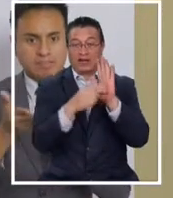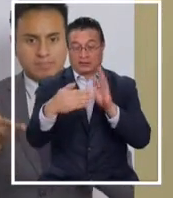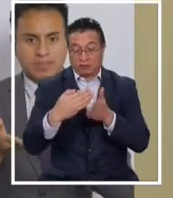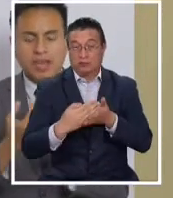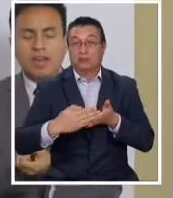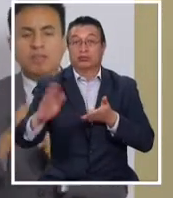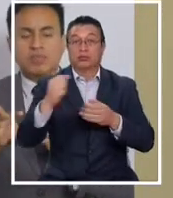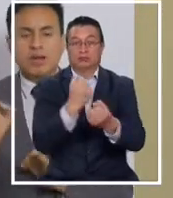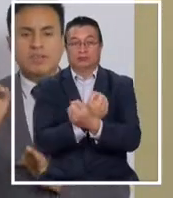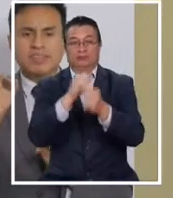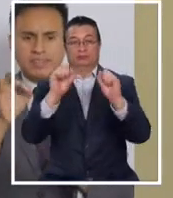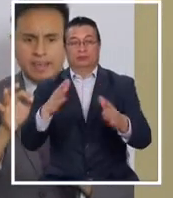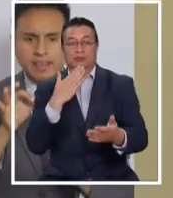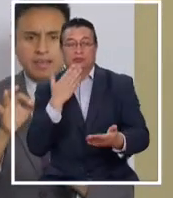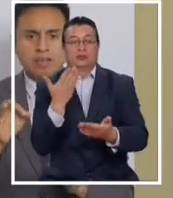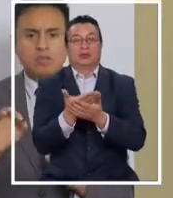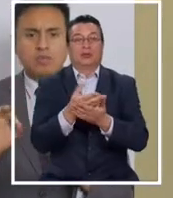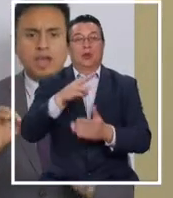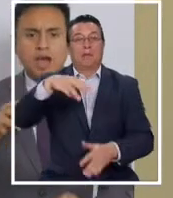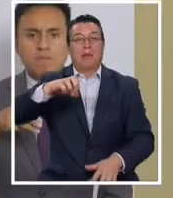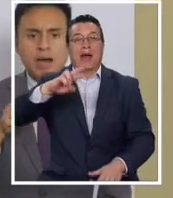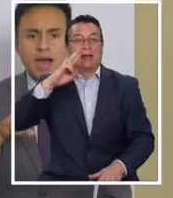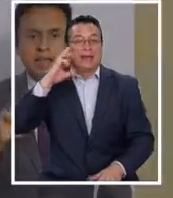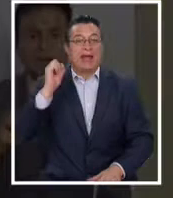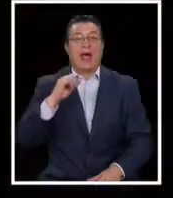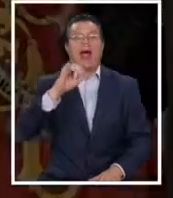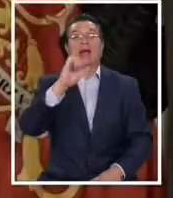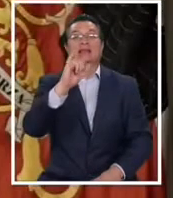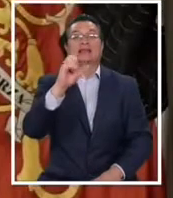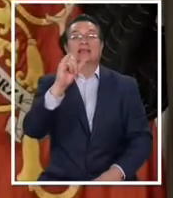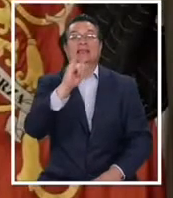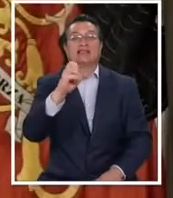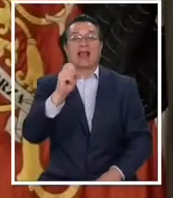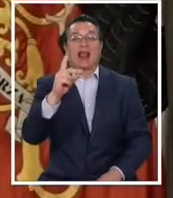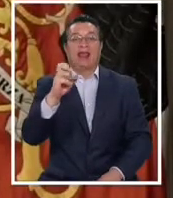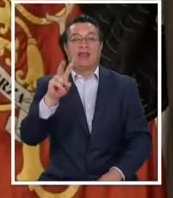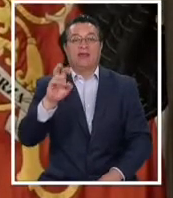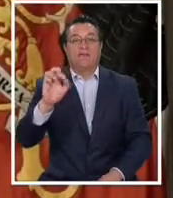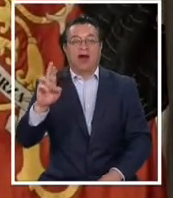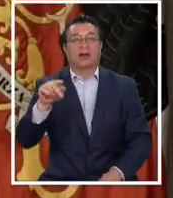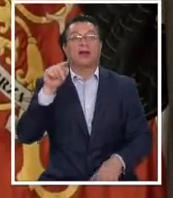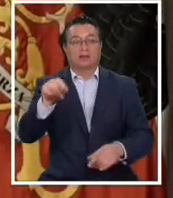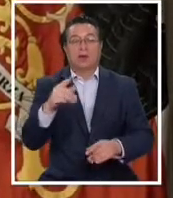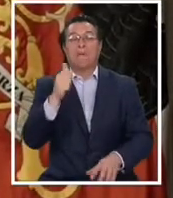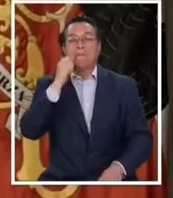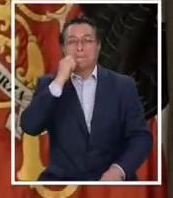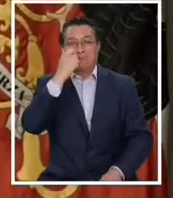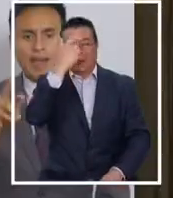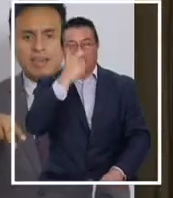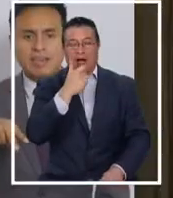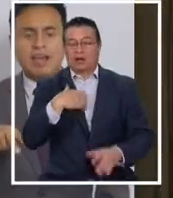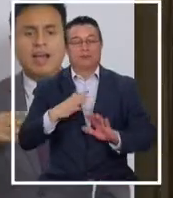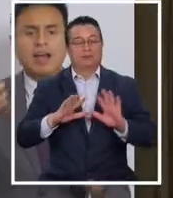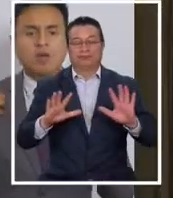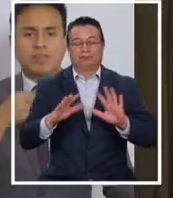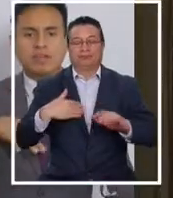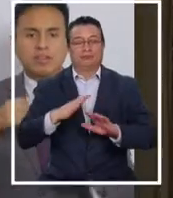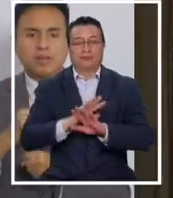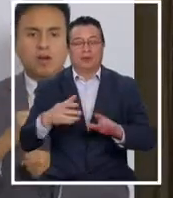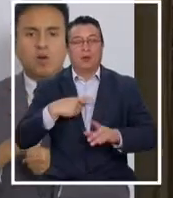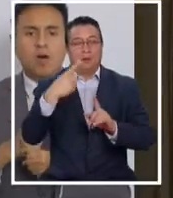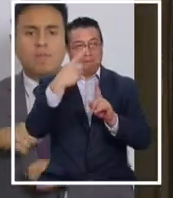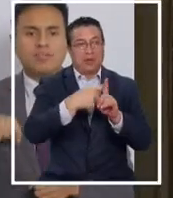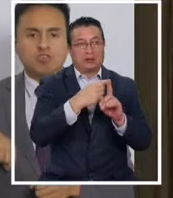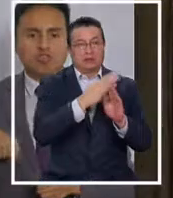la renuncia presentada por doña María José Saldívar Larraín. Así se concretó, por motivos personales, una salida que hace meses